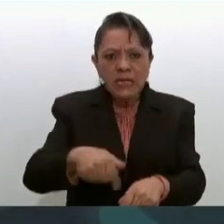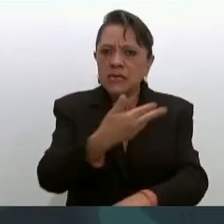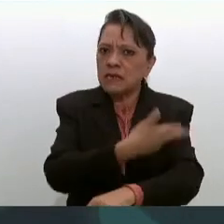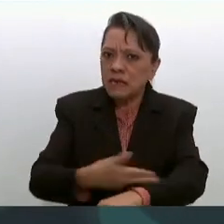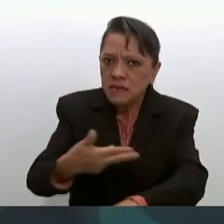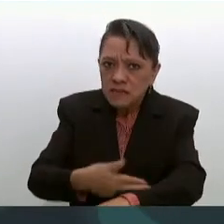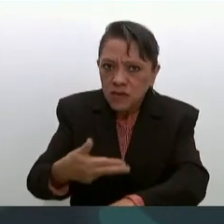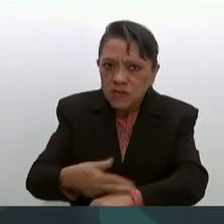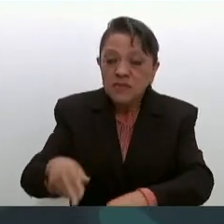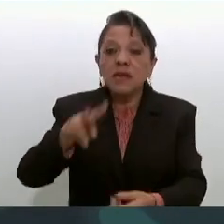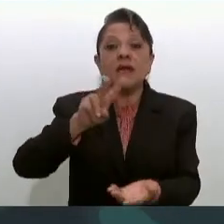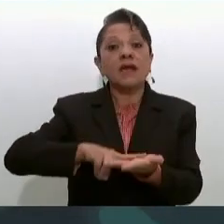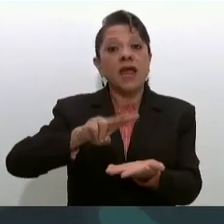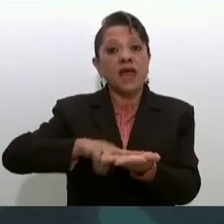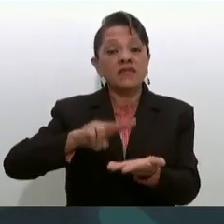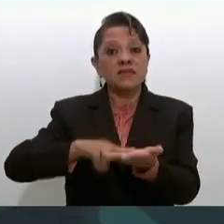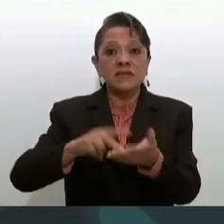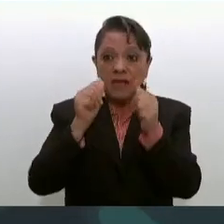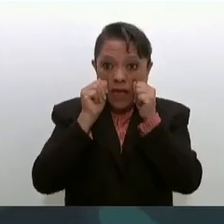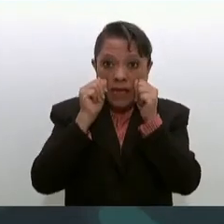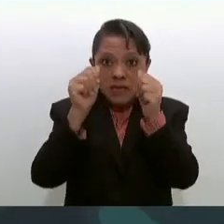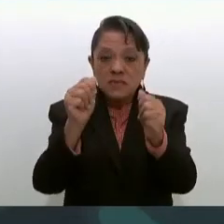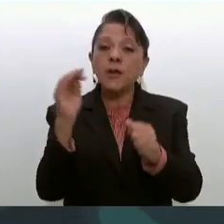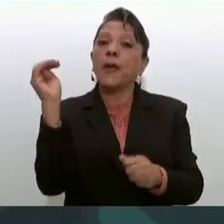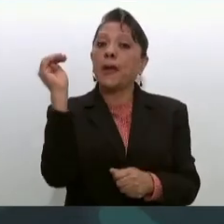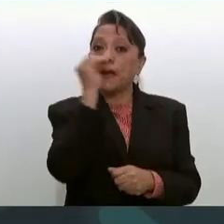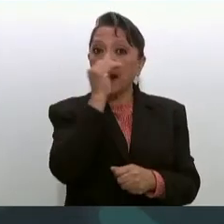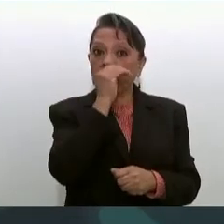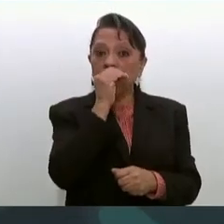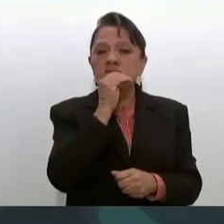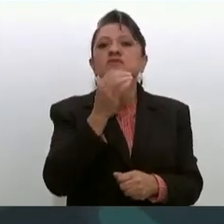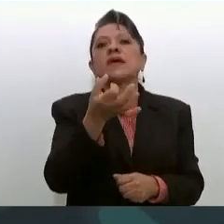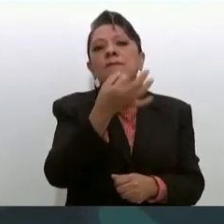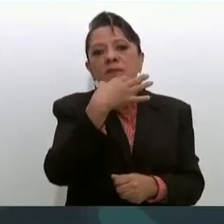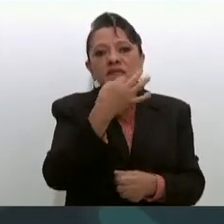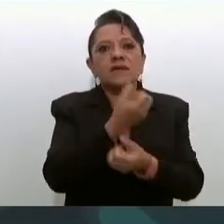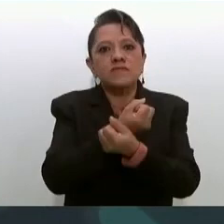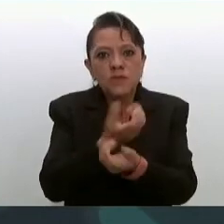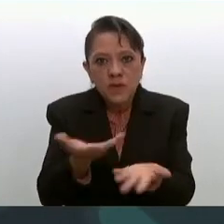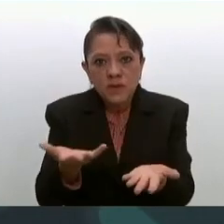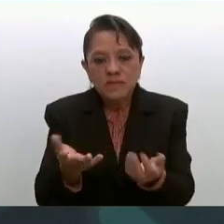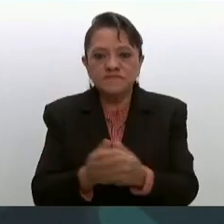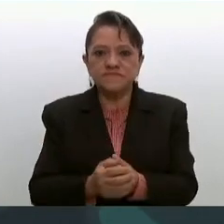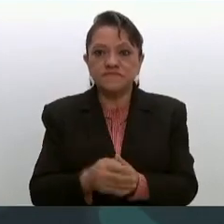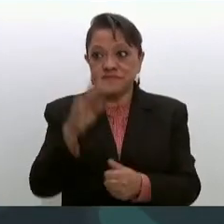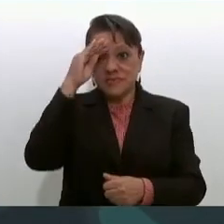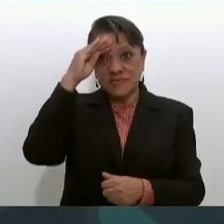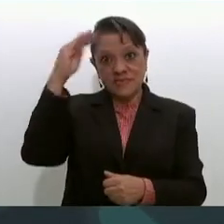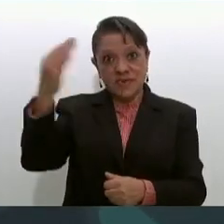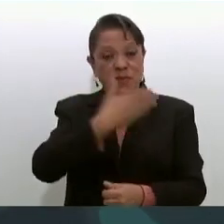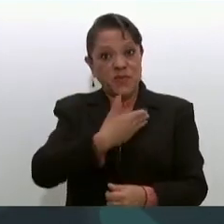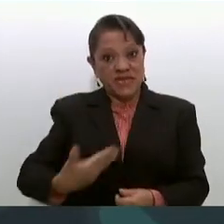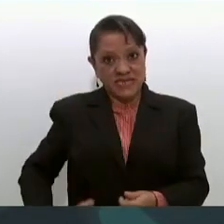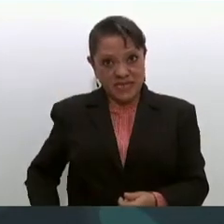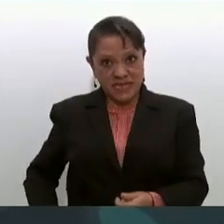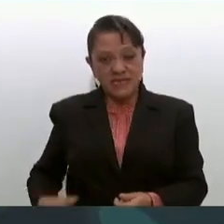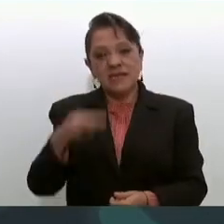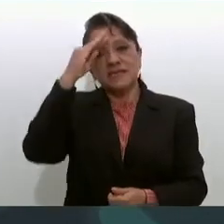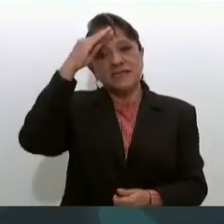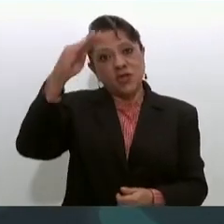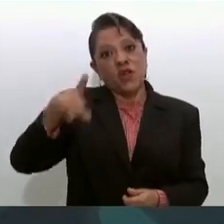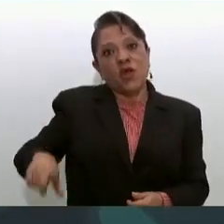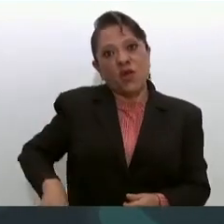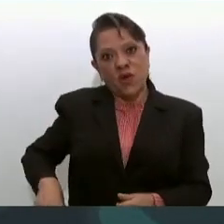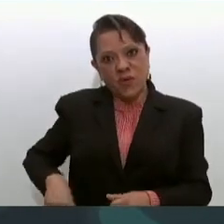garantizando la atención gratuita y el abasto de sus medicamentos. Señor presidente, señor gobernador,